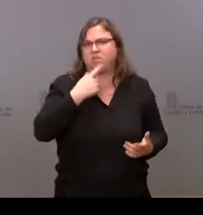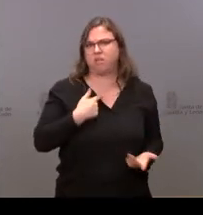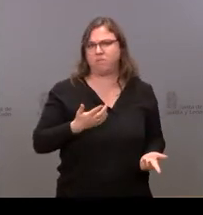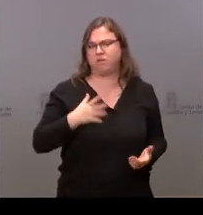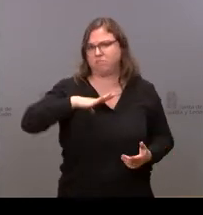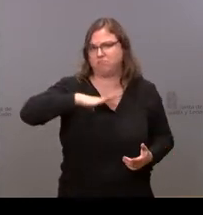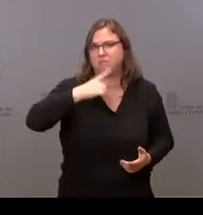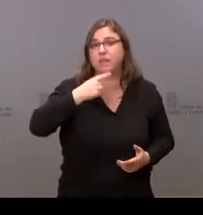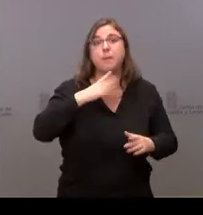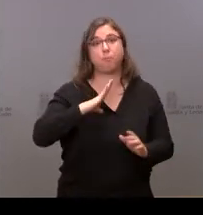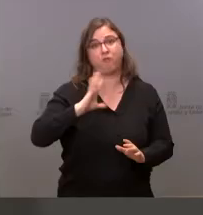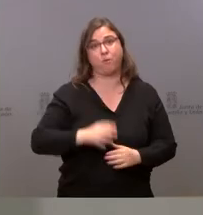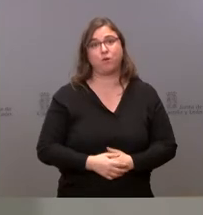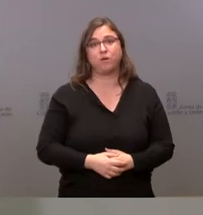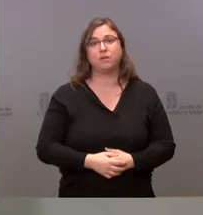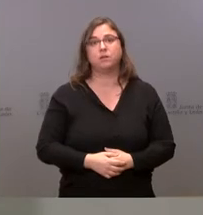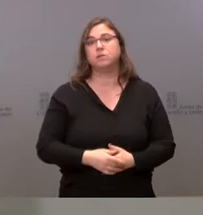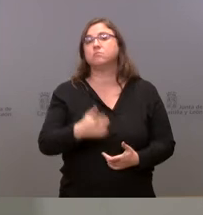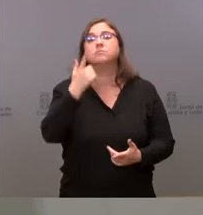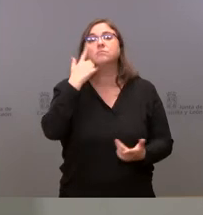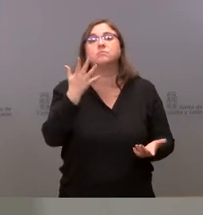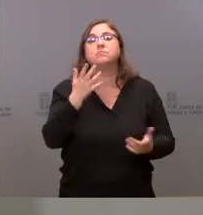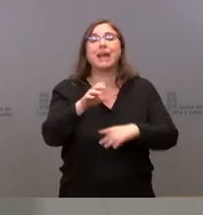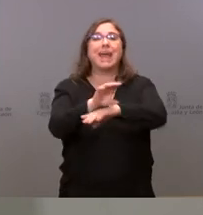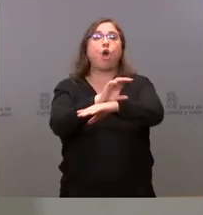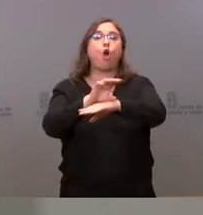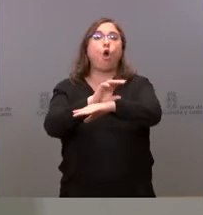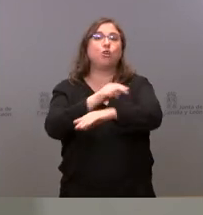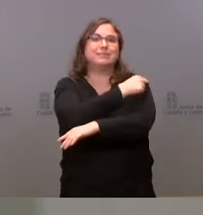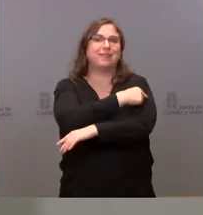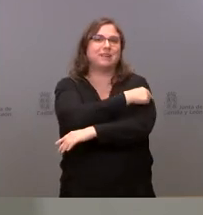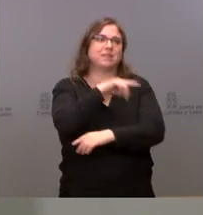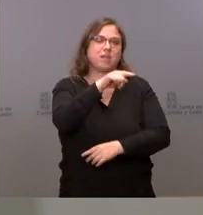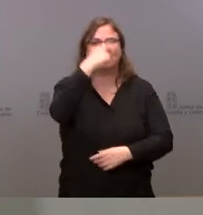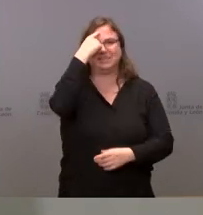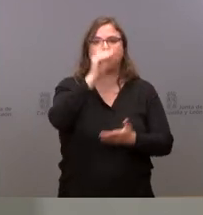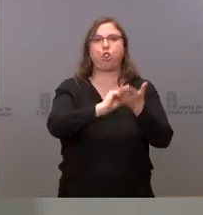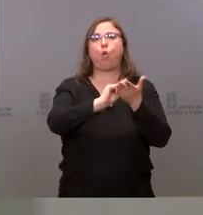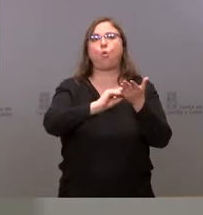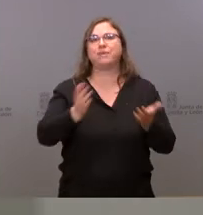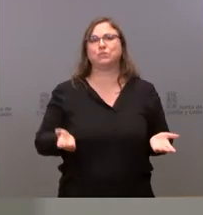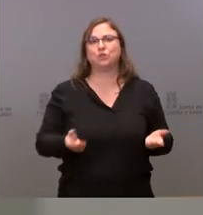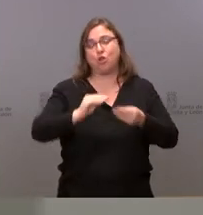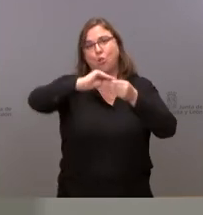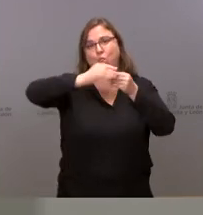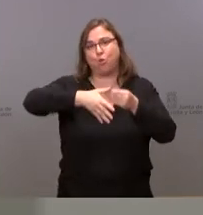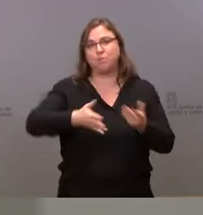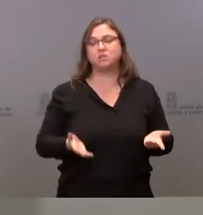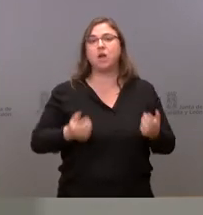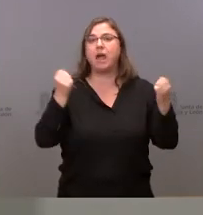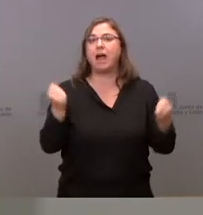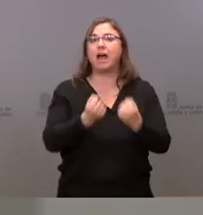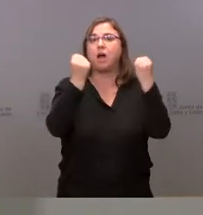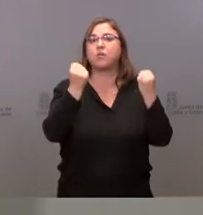Están ejecutando por favor Pues lógicamente eso la consejería de sanidad que es la que dispone del documento de las actuaciones les podrá dar una